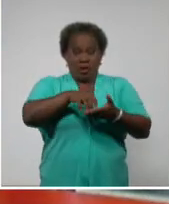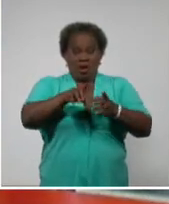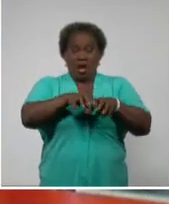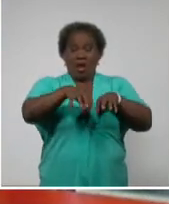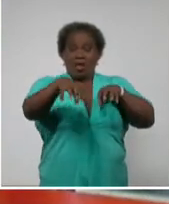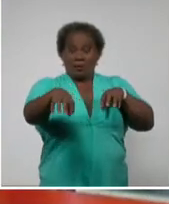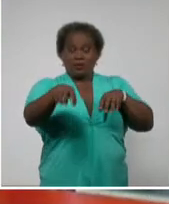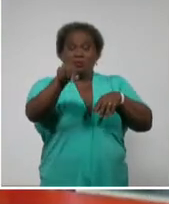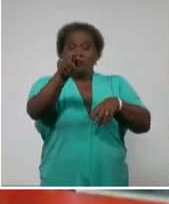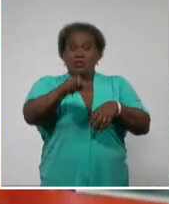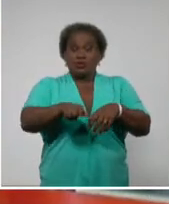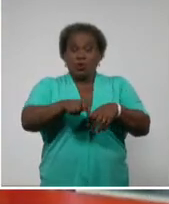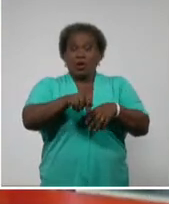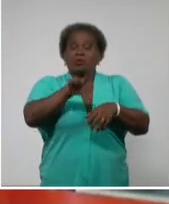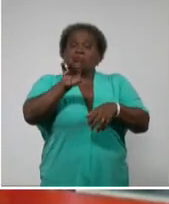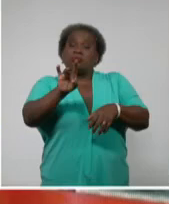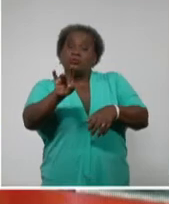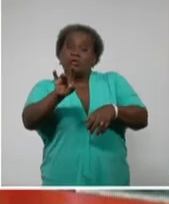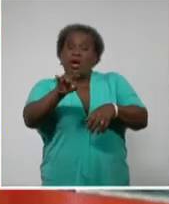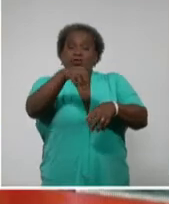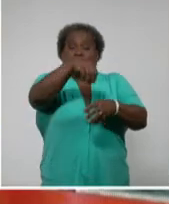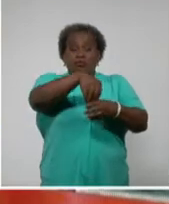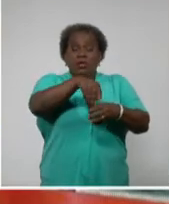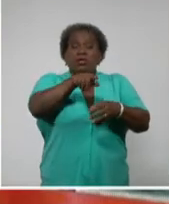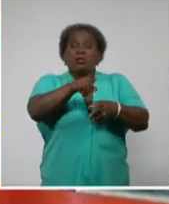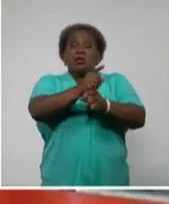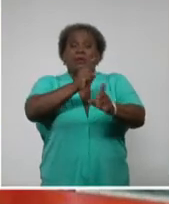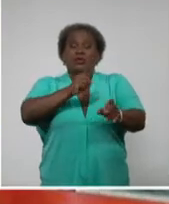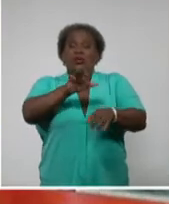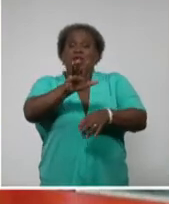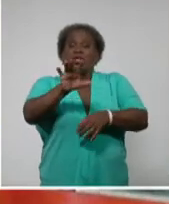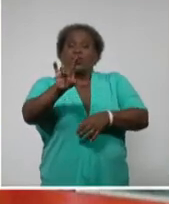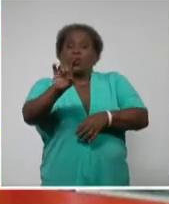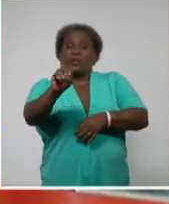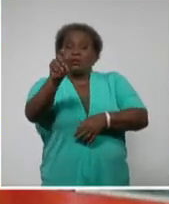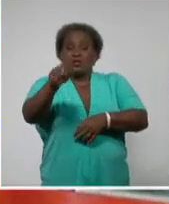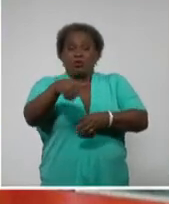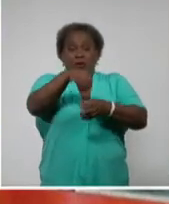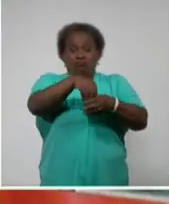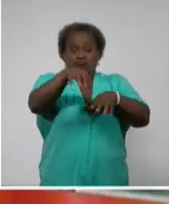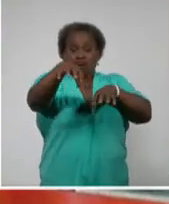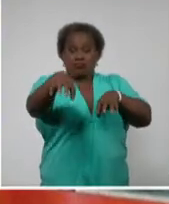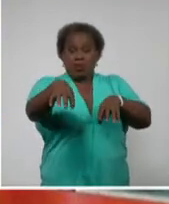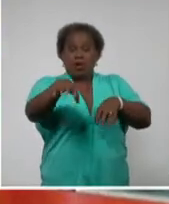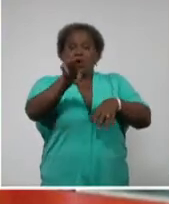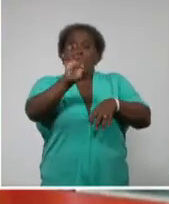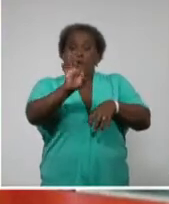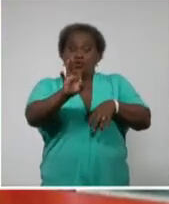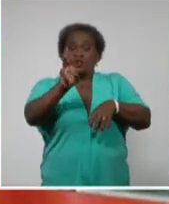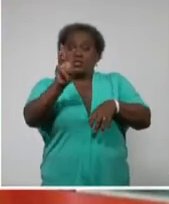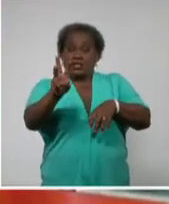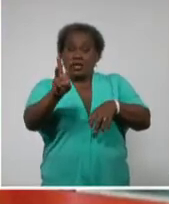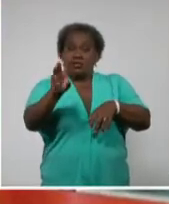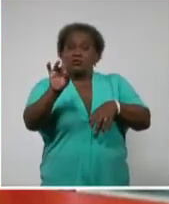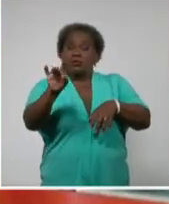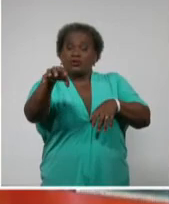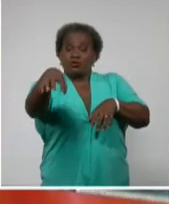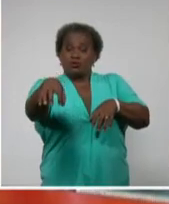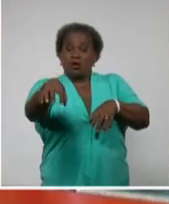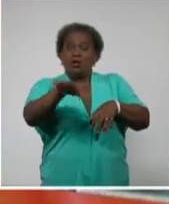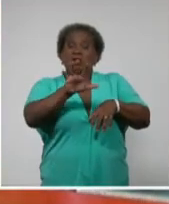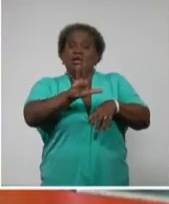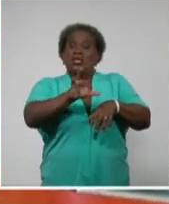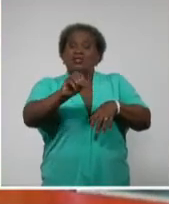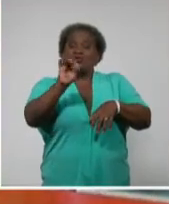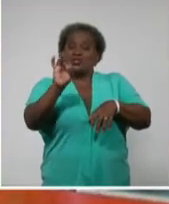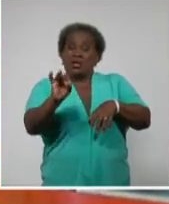sospechosos y contactos con 590 personas, 83 que están sospechosos y 507 por